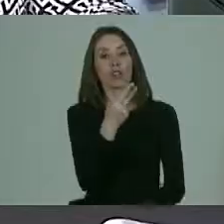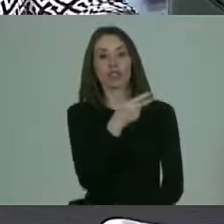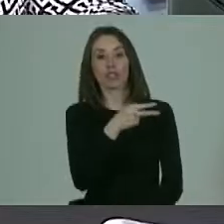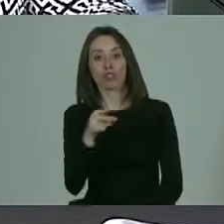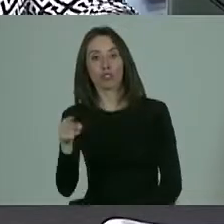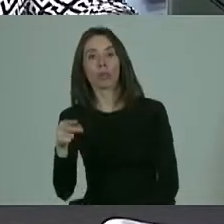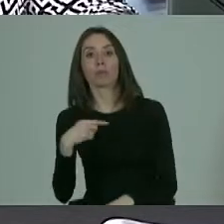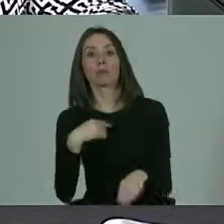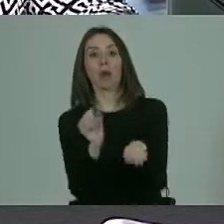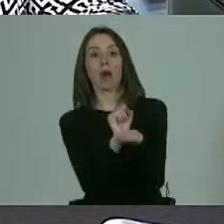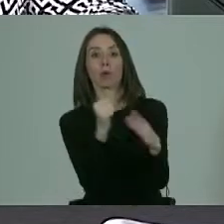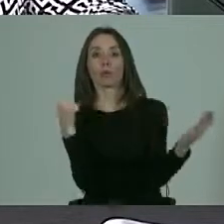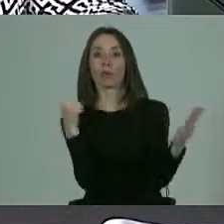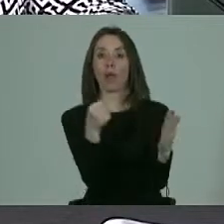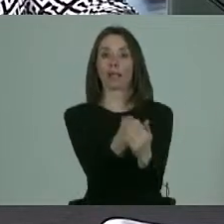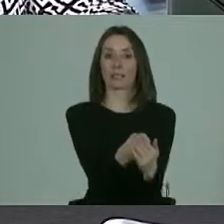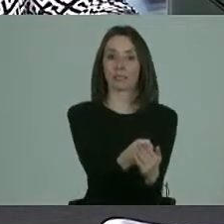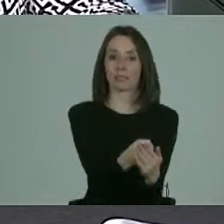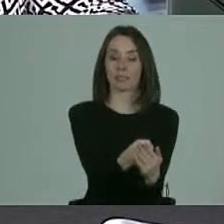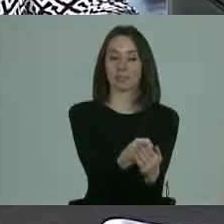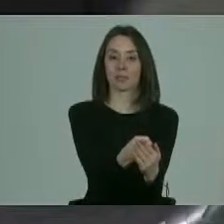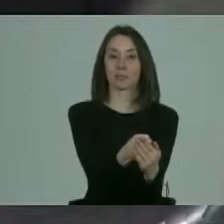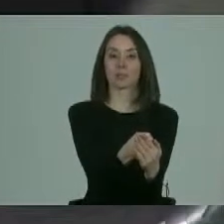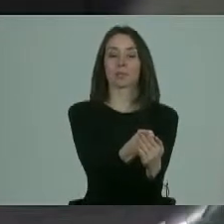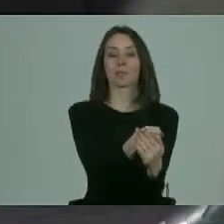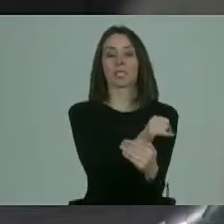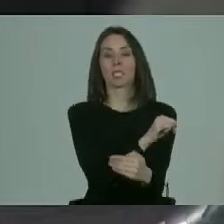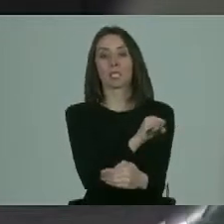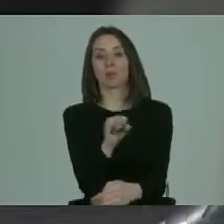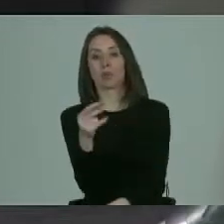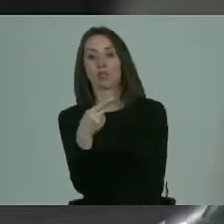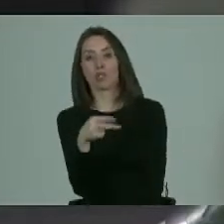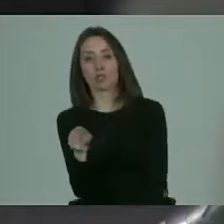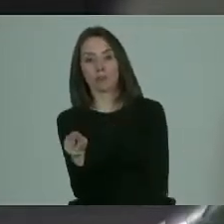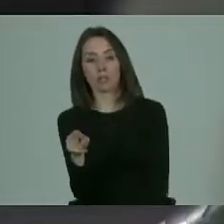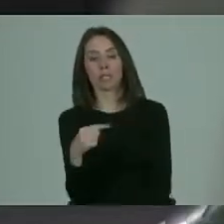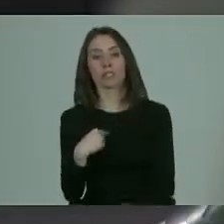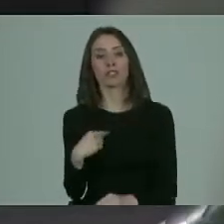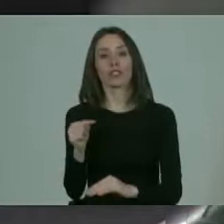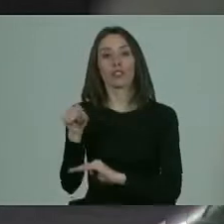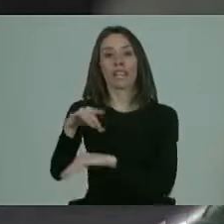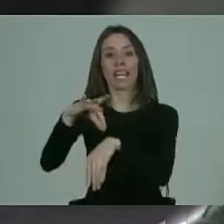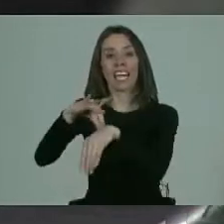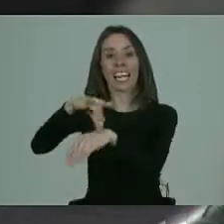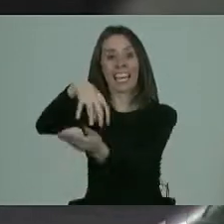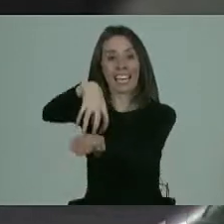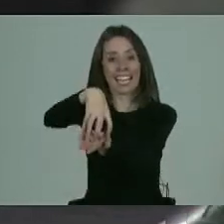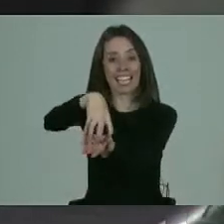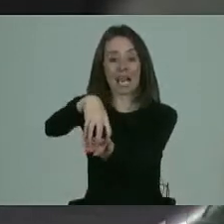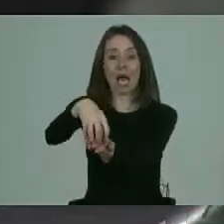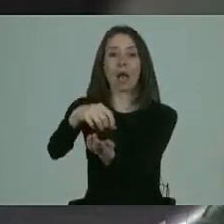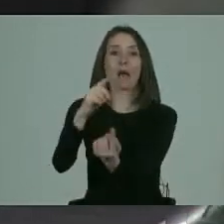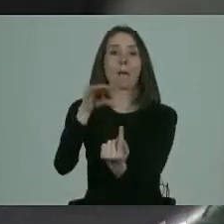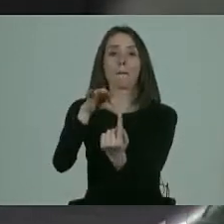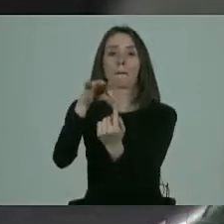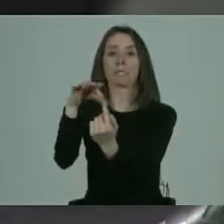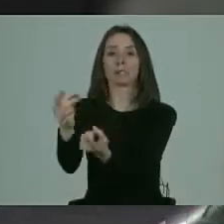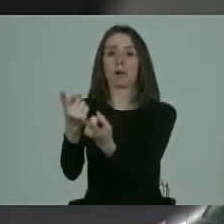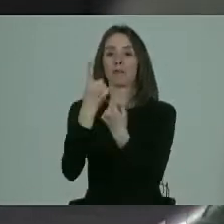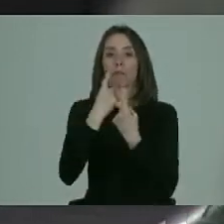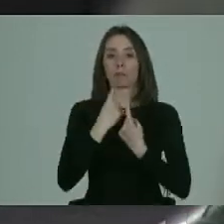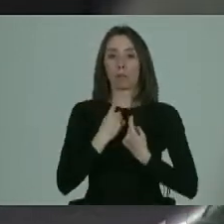después de haber tenido el accidente automovilístico que protagonicé, en cuanto yo llegué a la clínica, una de las principales preguntas que me